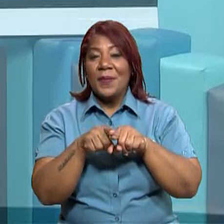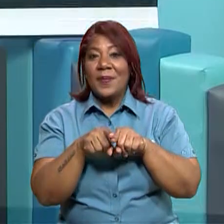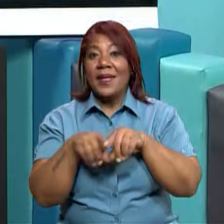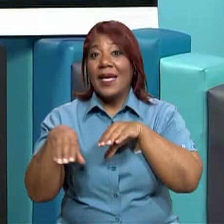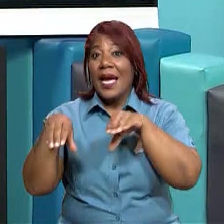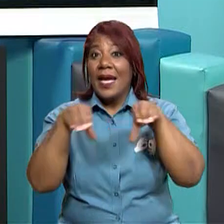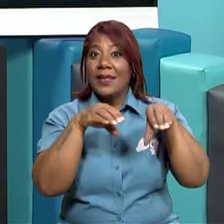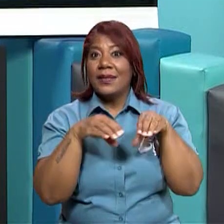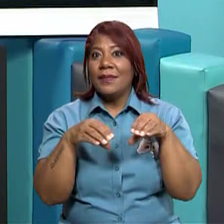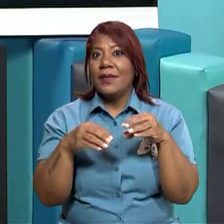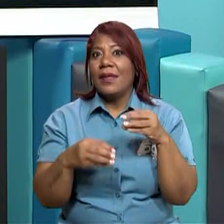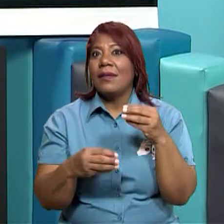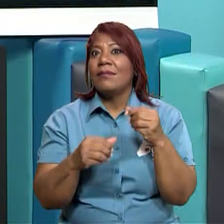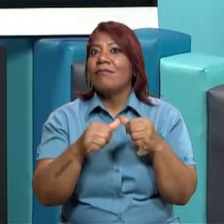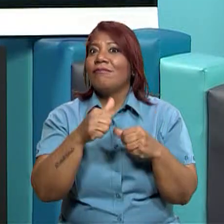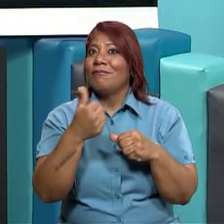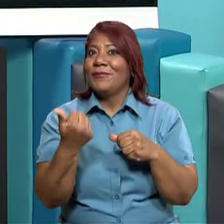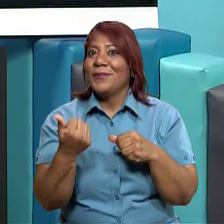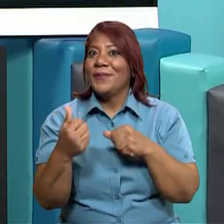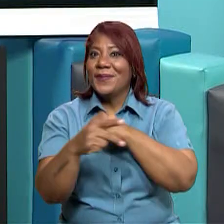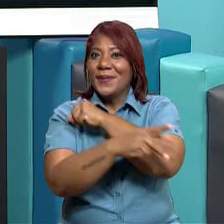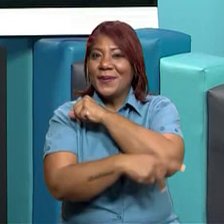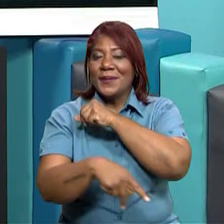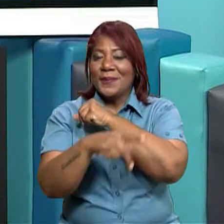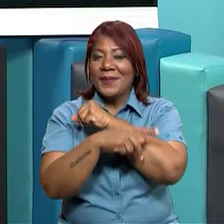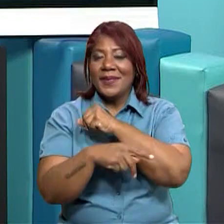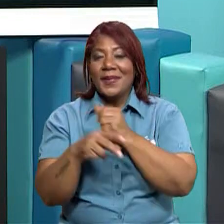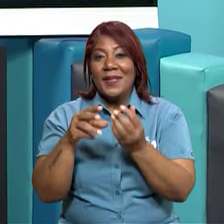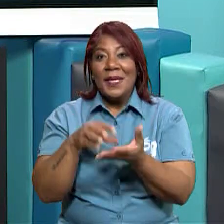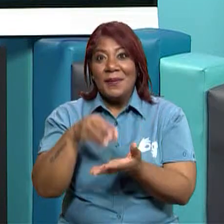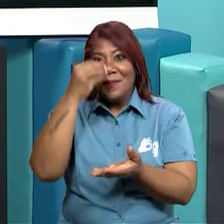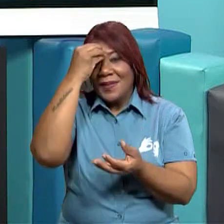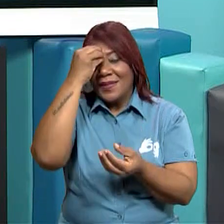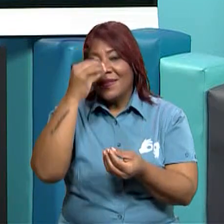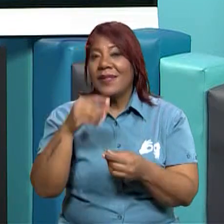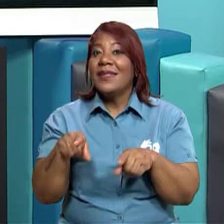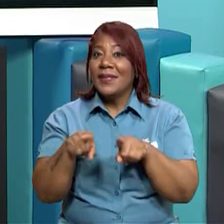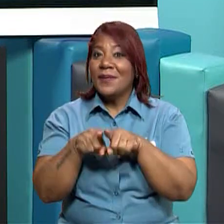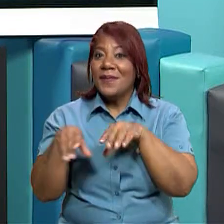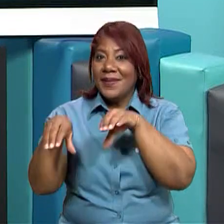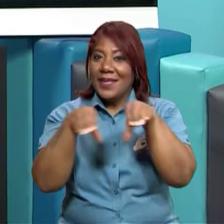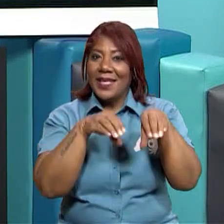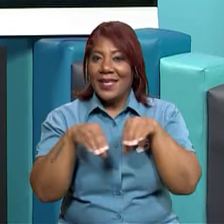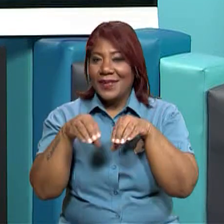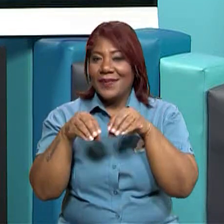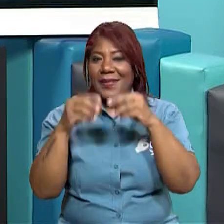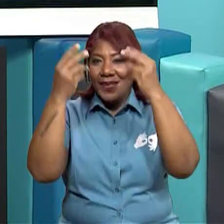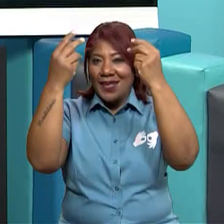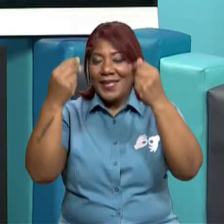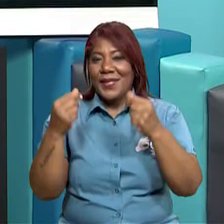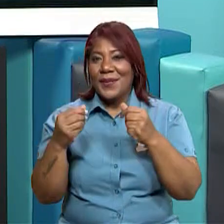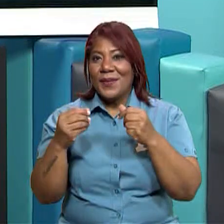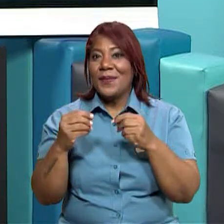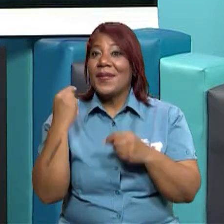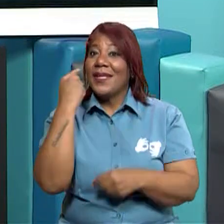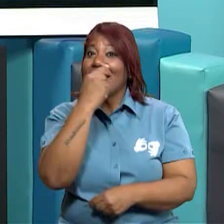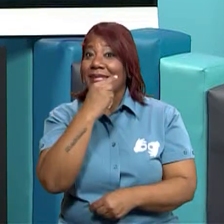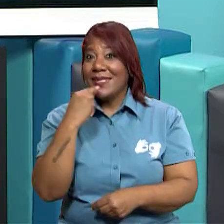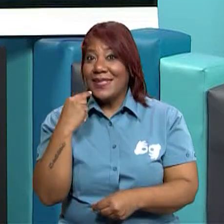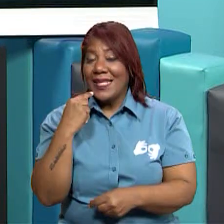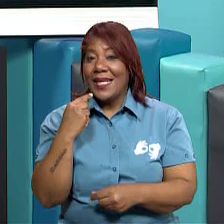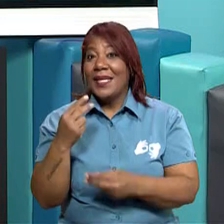países y vamos a ver cuáles son sus actividades económicas. Soy su maestra Zaira González y la maestra Nati también tiene